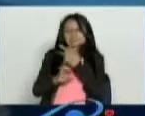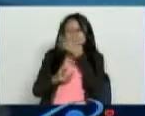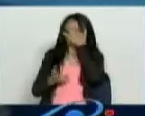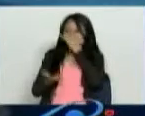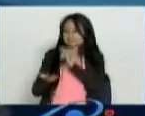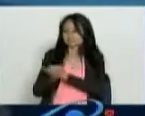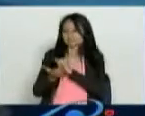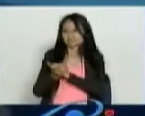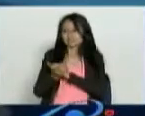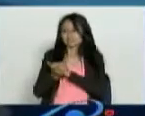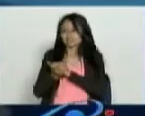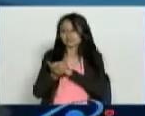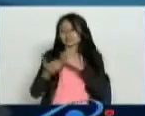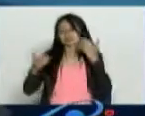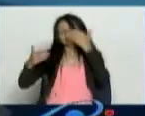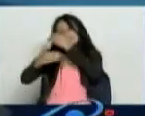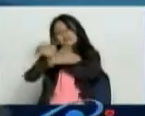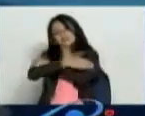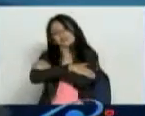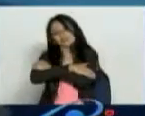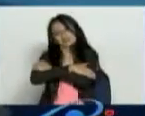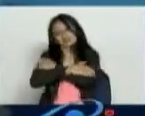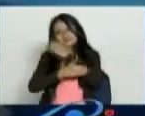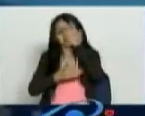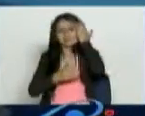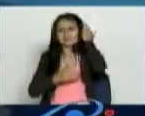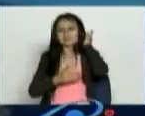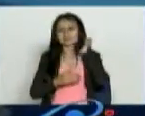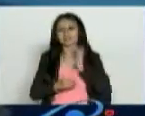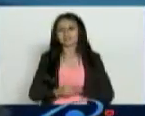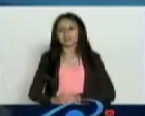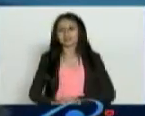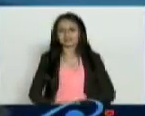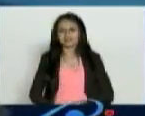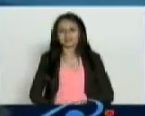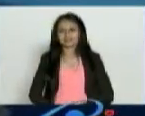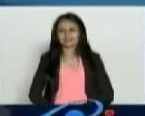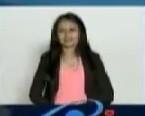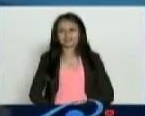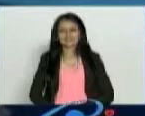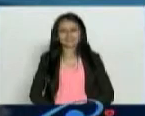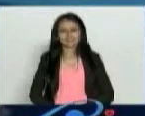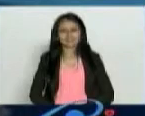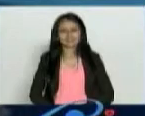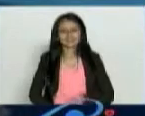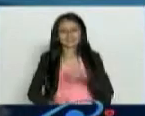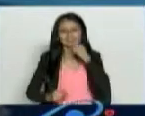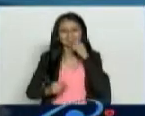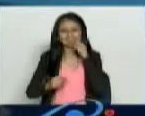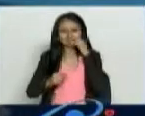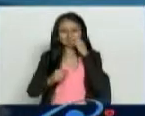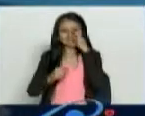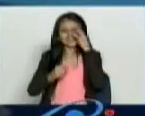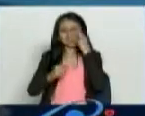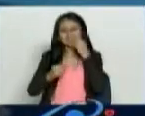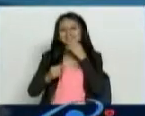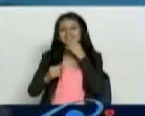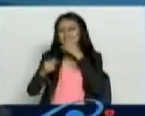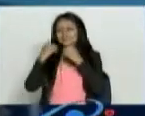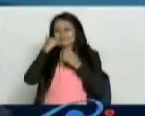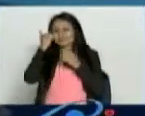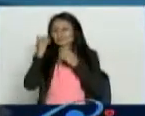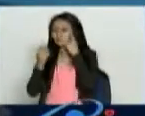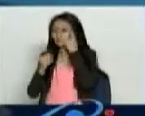creer. Y lo abrazó llorando. Después de unos minutos, con lágrimas en los ojos, el hombre buscó al carpintero,